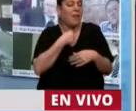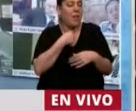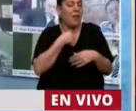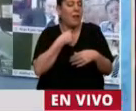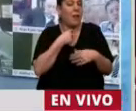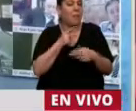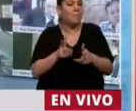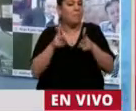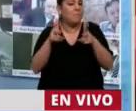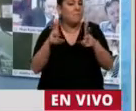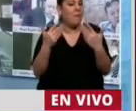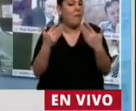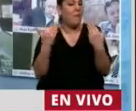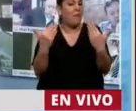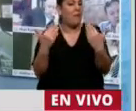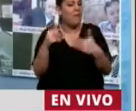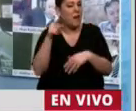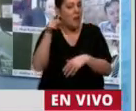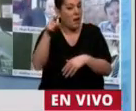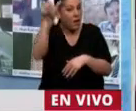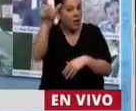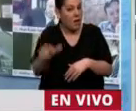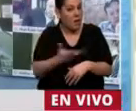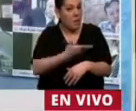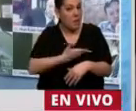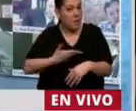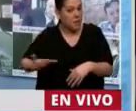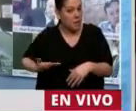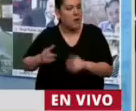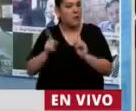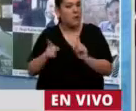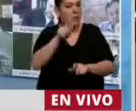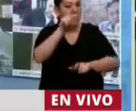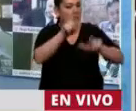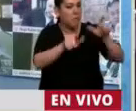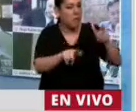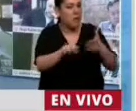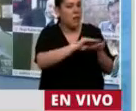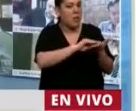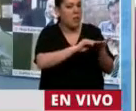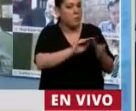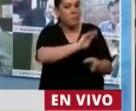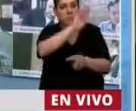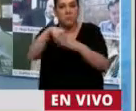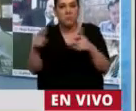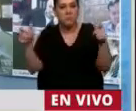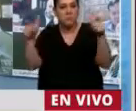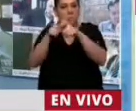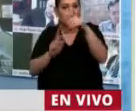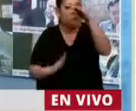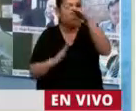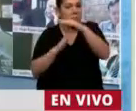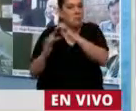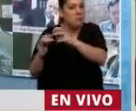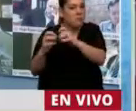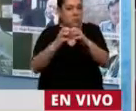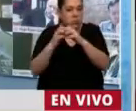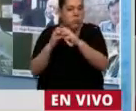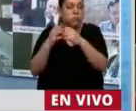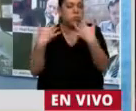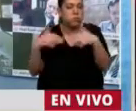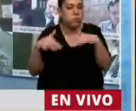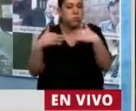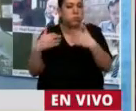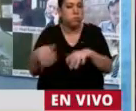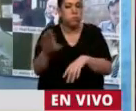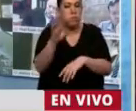supuesto, el transporte extraordinario, por única vez, solidario, que no quieren que esta organización de la justicia federal